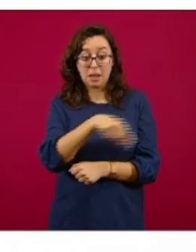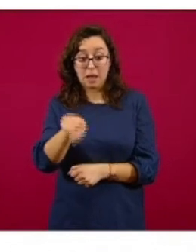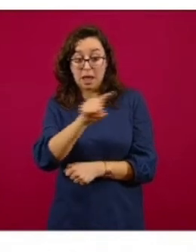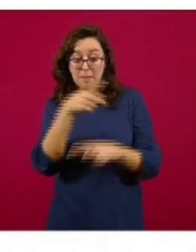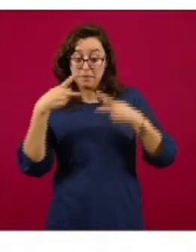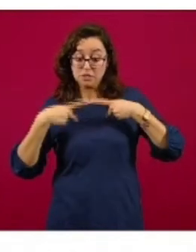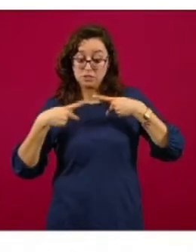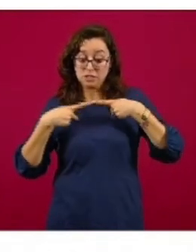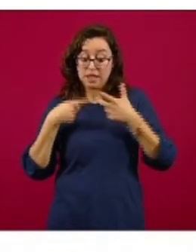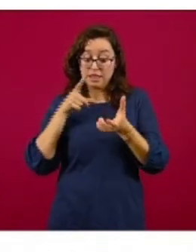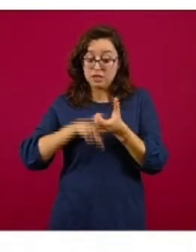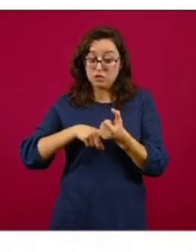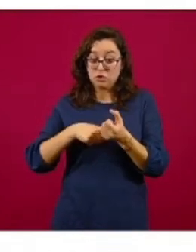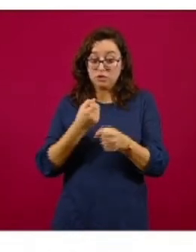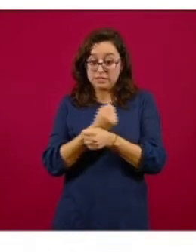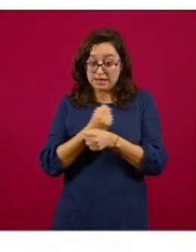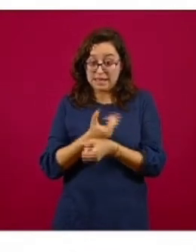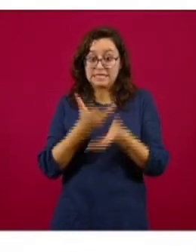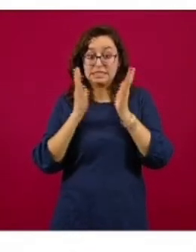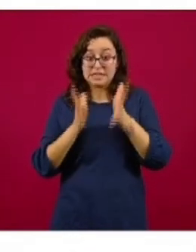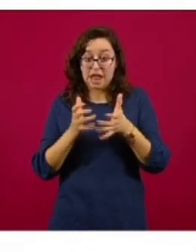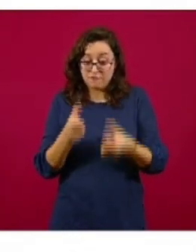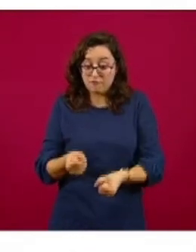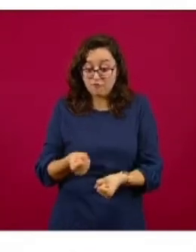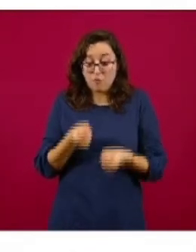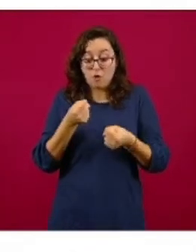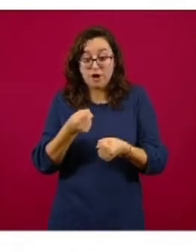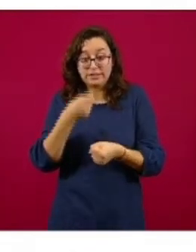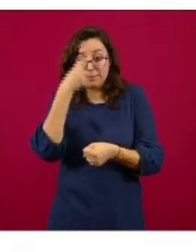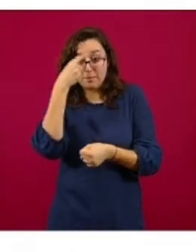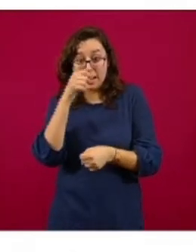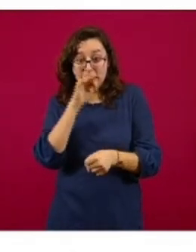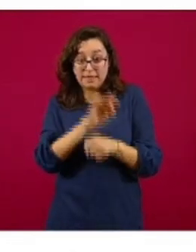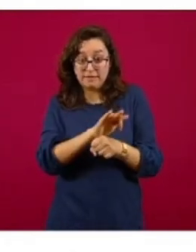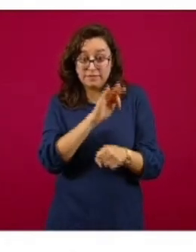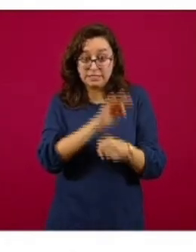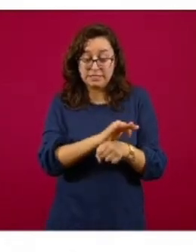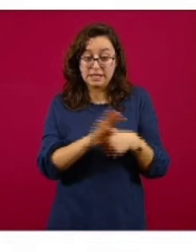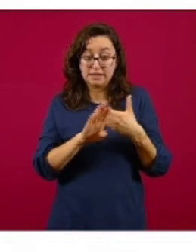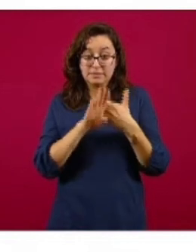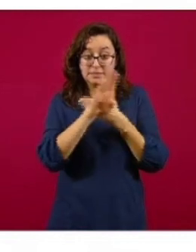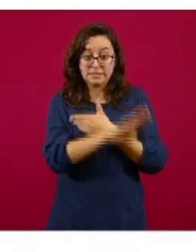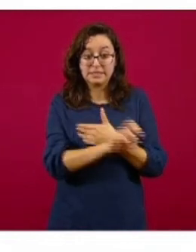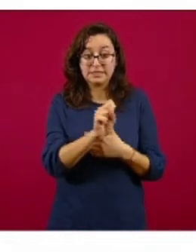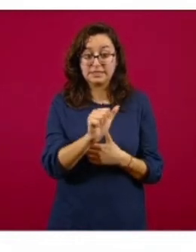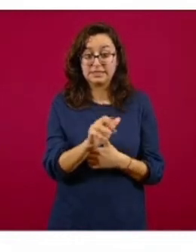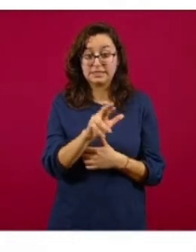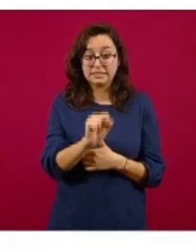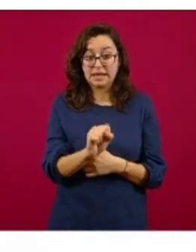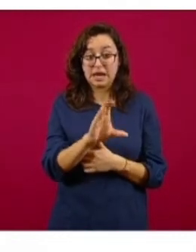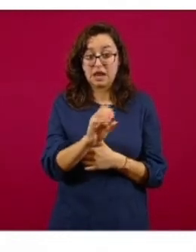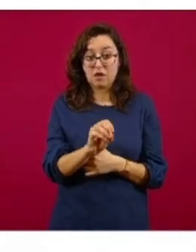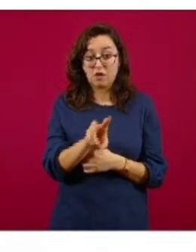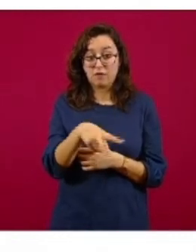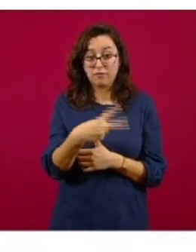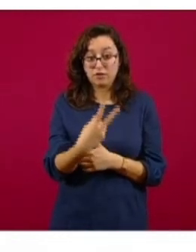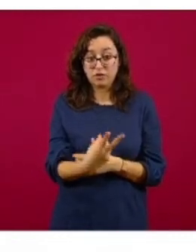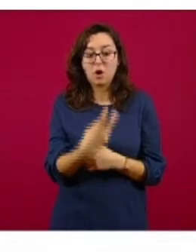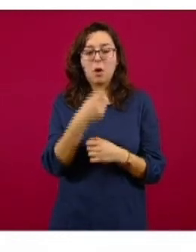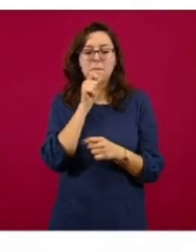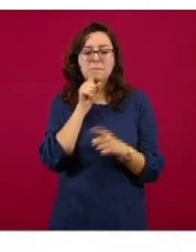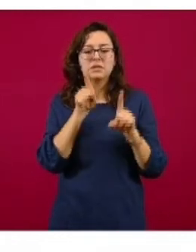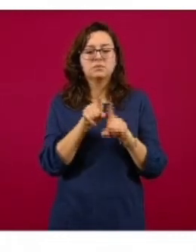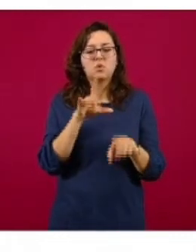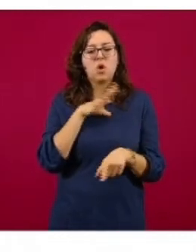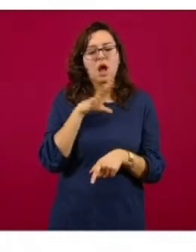específicos para SARS-CoV-2. Y hay distintas proteínas blanco que están en la superficie del